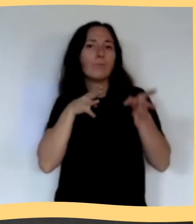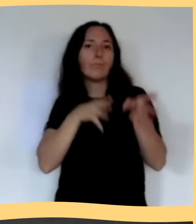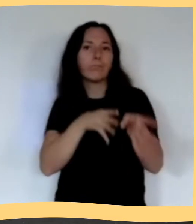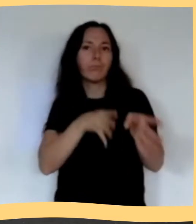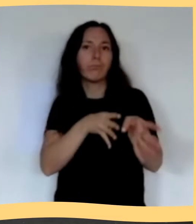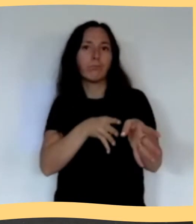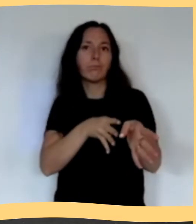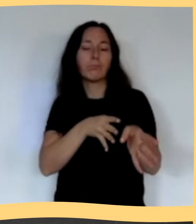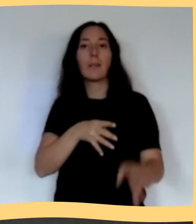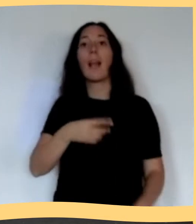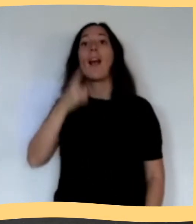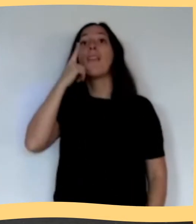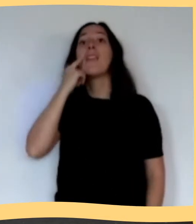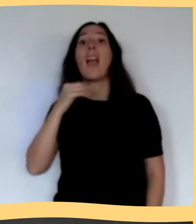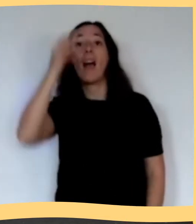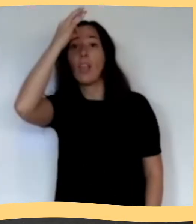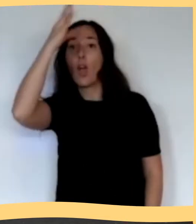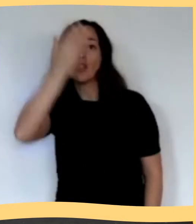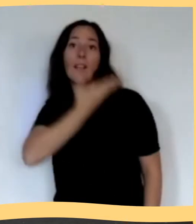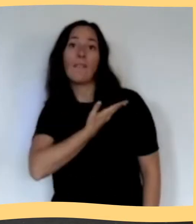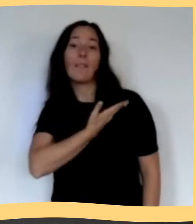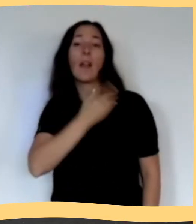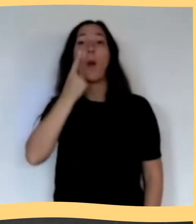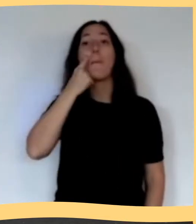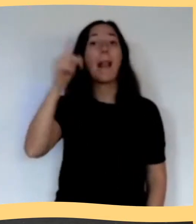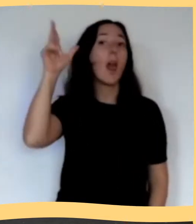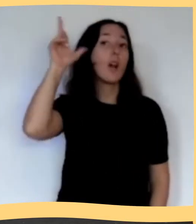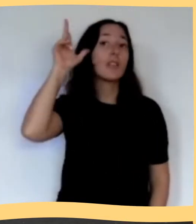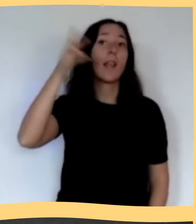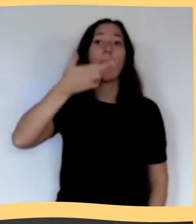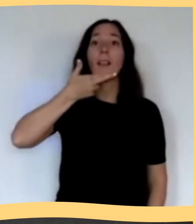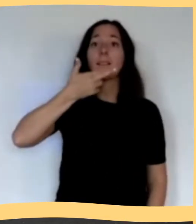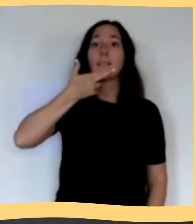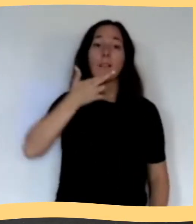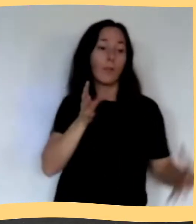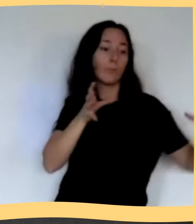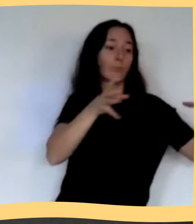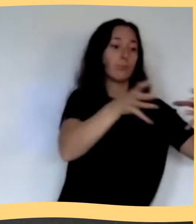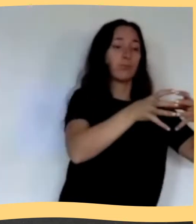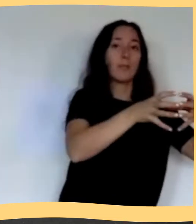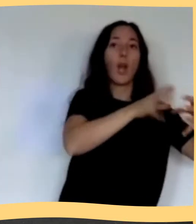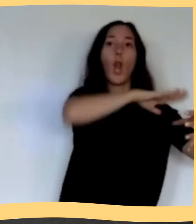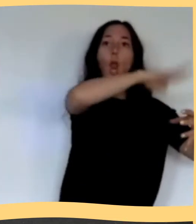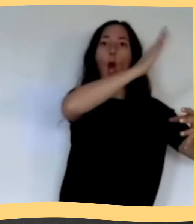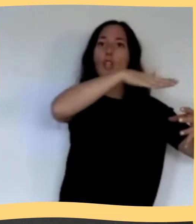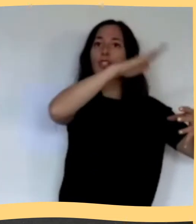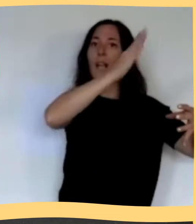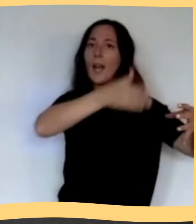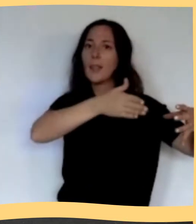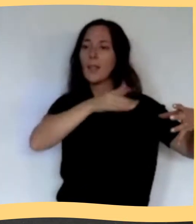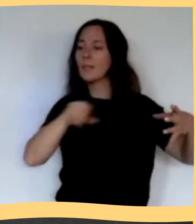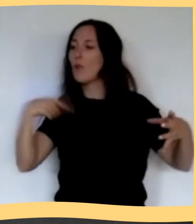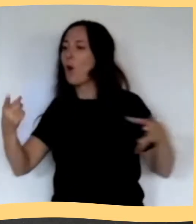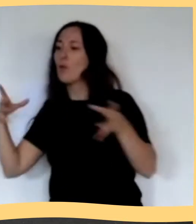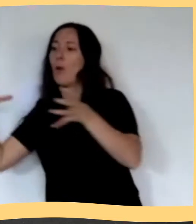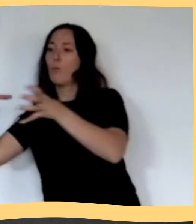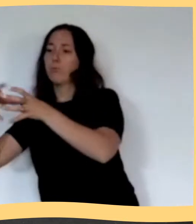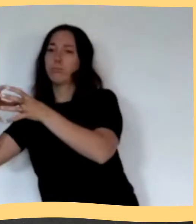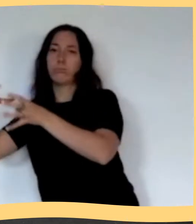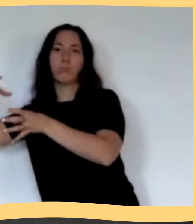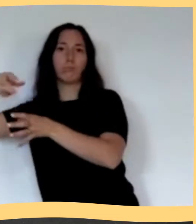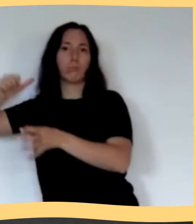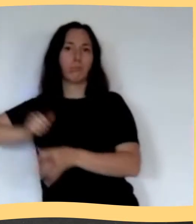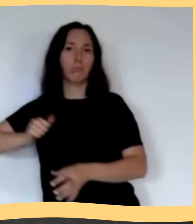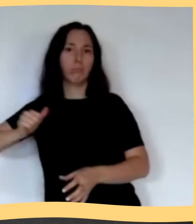El 12 de febrero de 1817 se libró una batalla entre el ejército de los Andes y el ejército